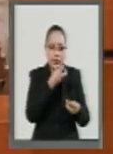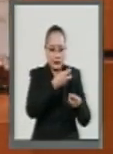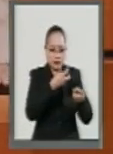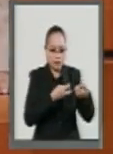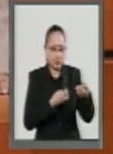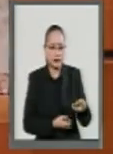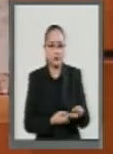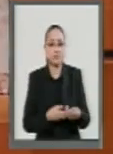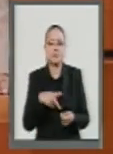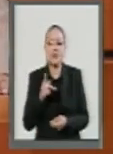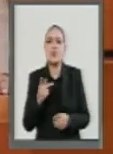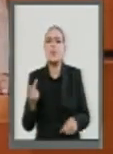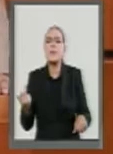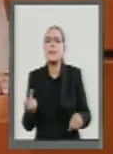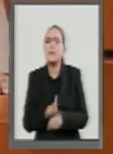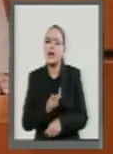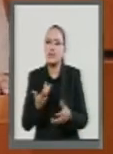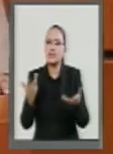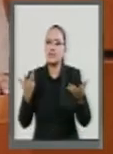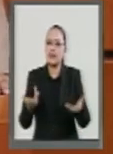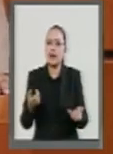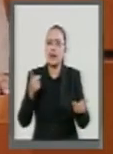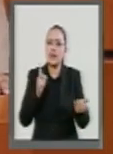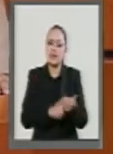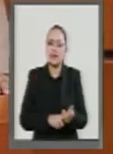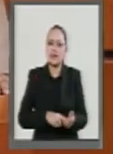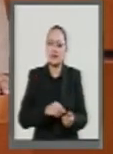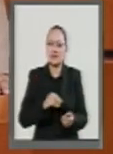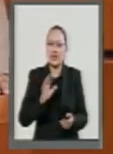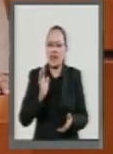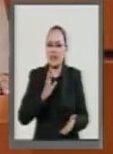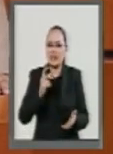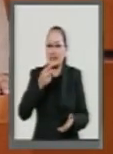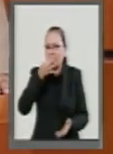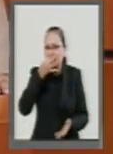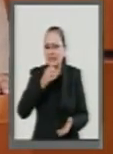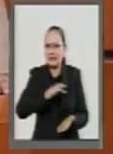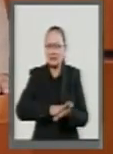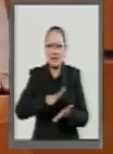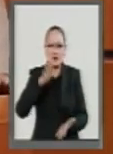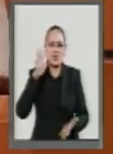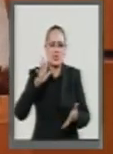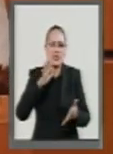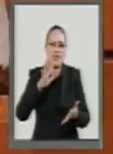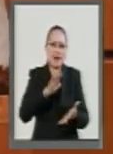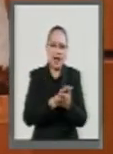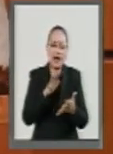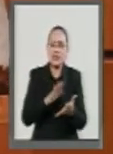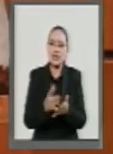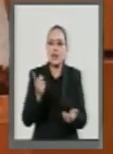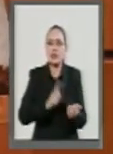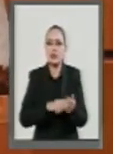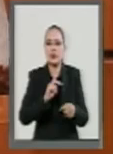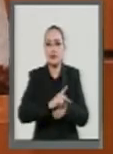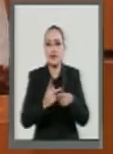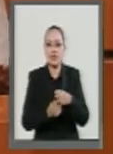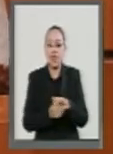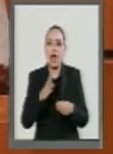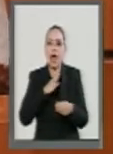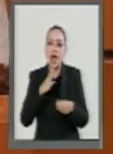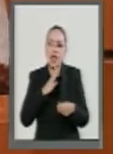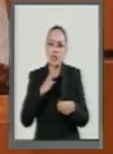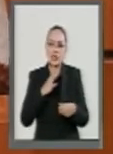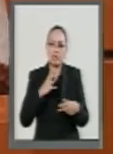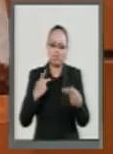que se vive en casi todos los penales del país? Aquí ya se ha mencionado, hay hacinamiento